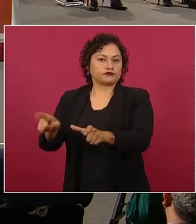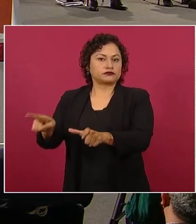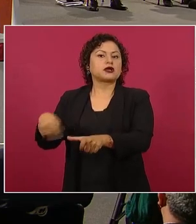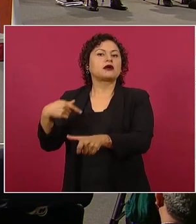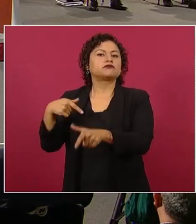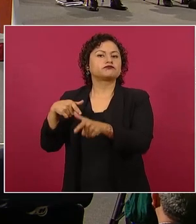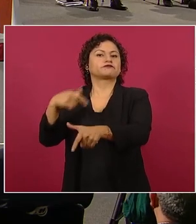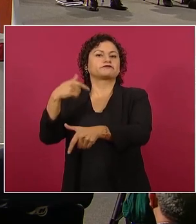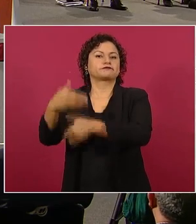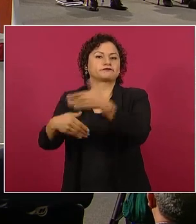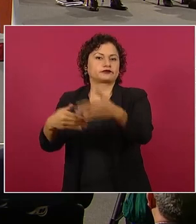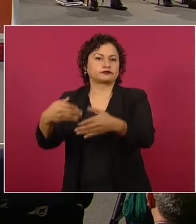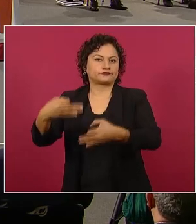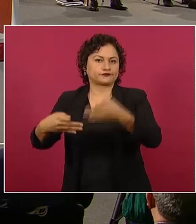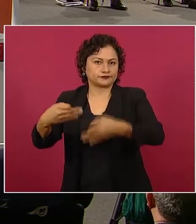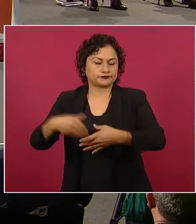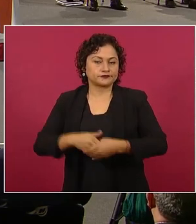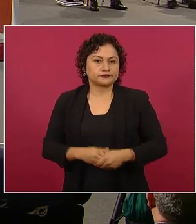proceso penal. Siguiente.